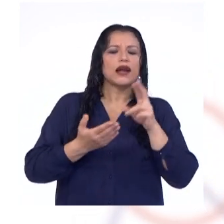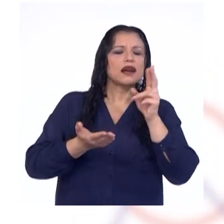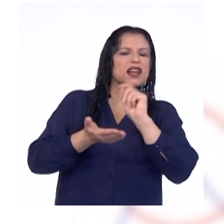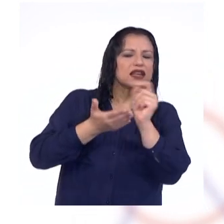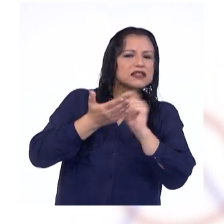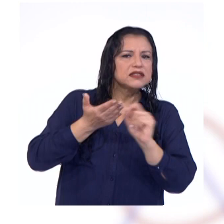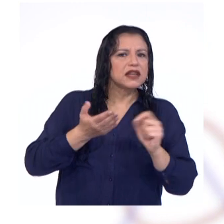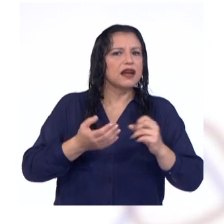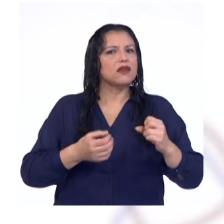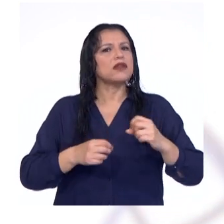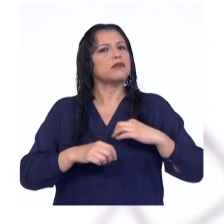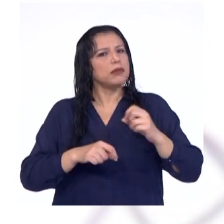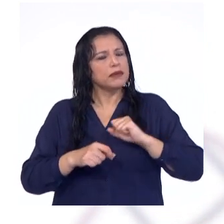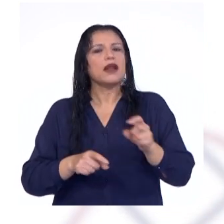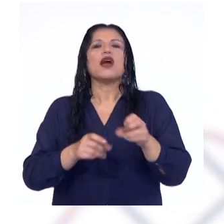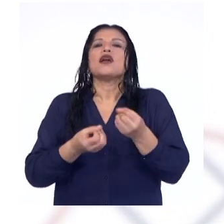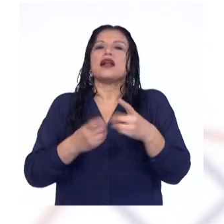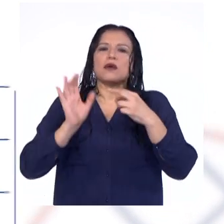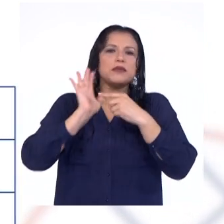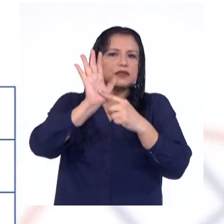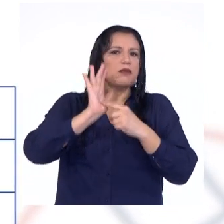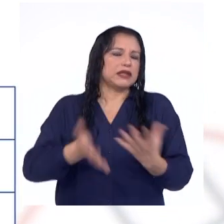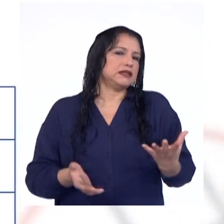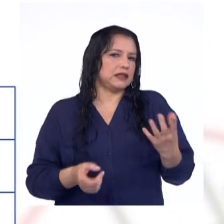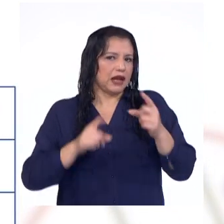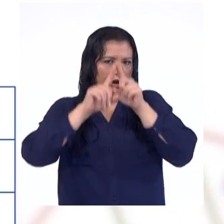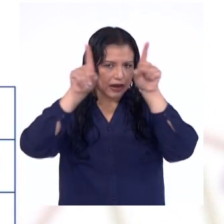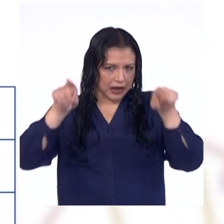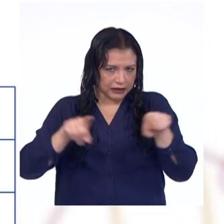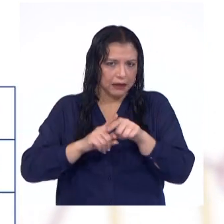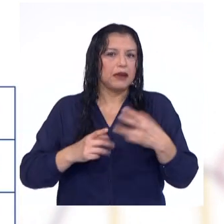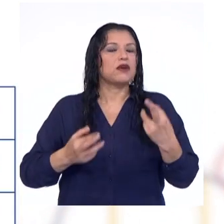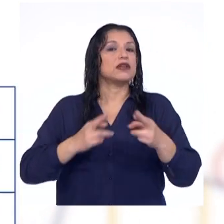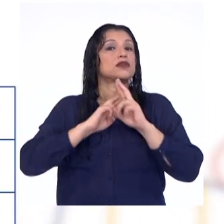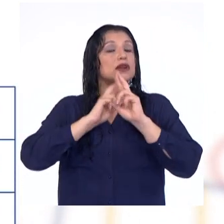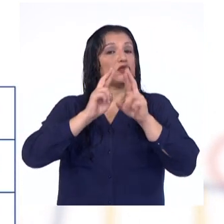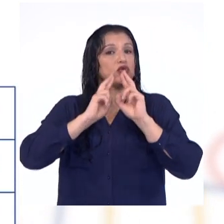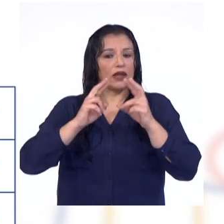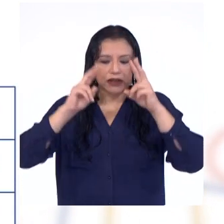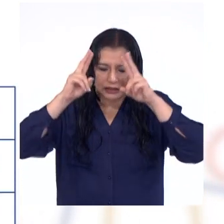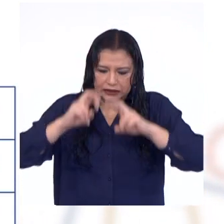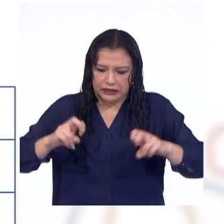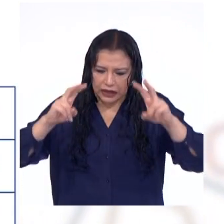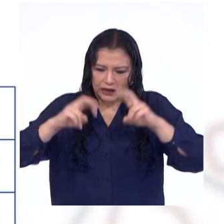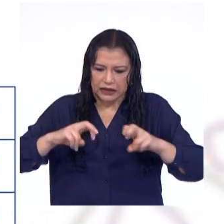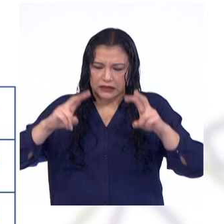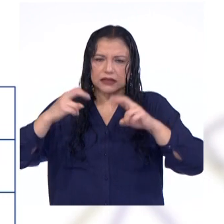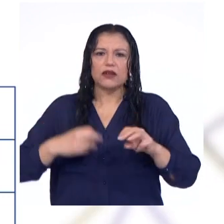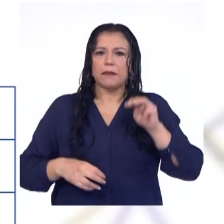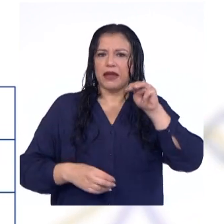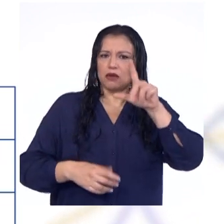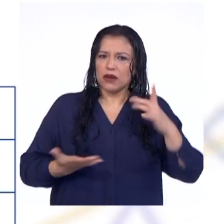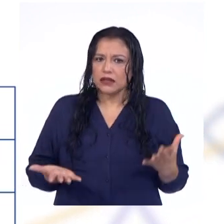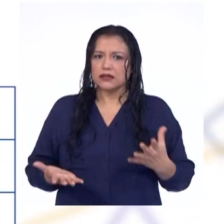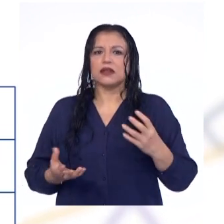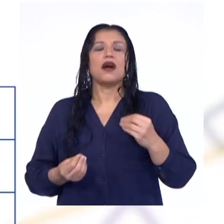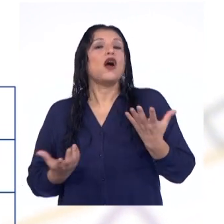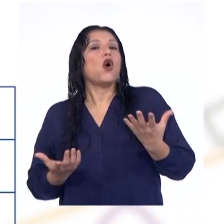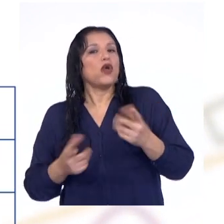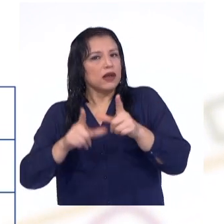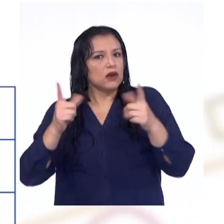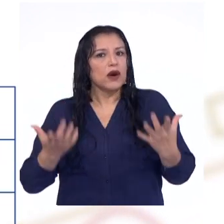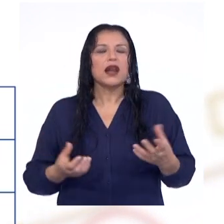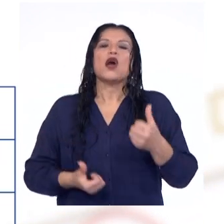de pulsaciones tal como se muestra en las tablas. A partir de estos resultados y analizando las medidas de localización o de posición,